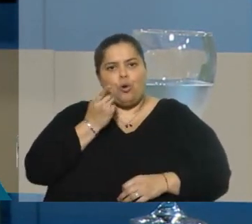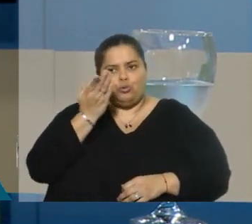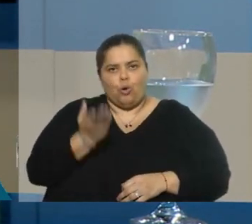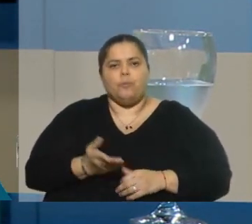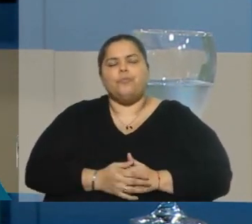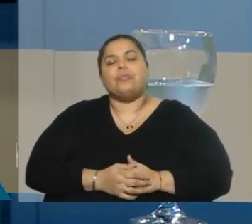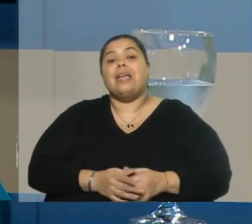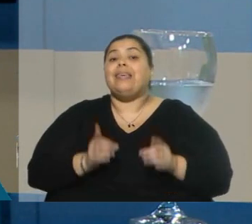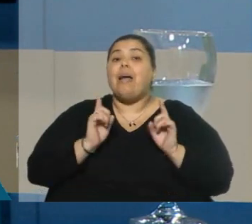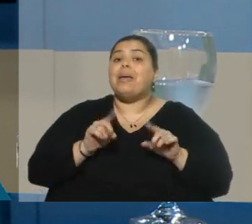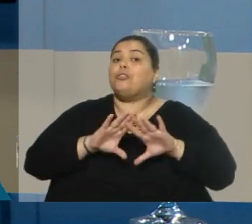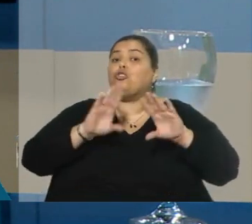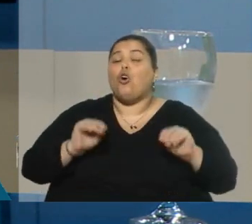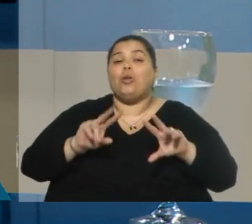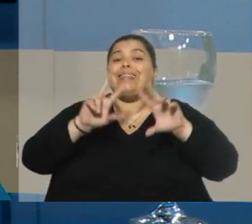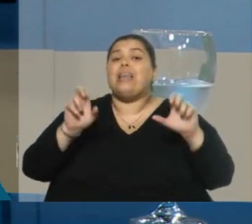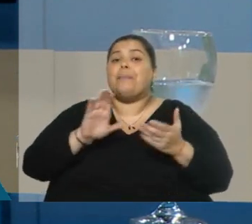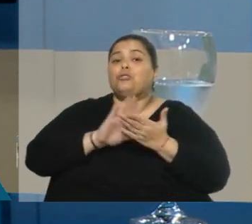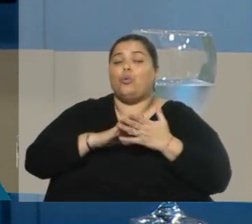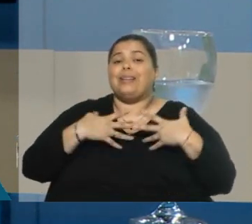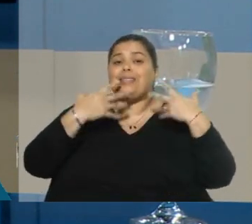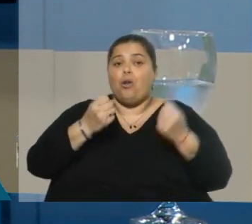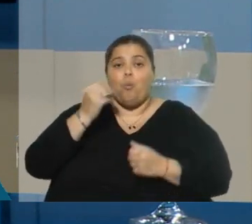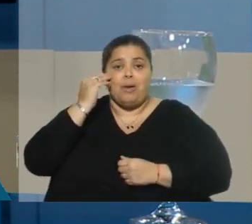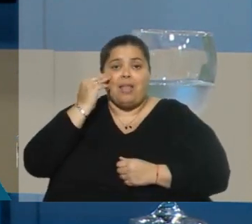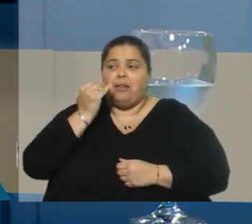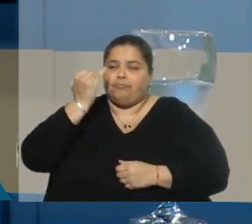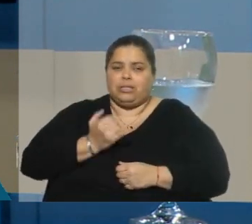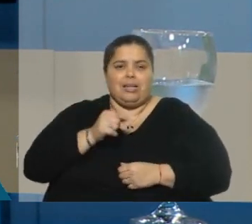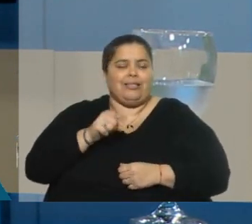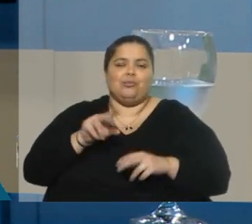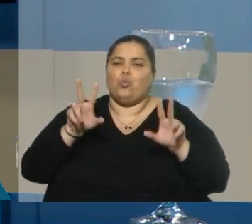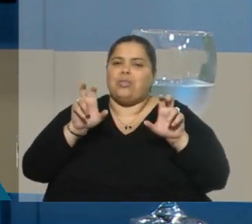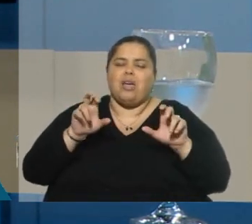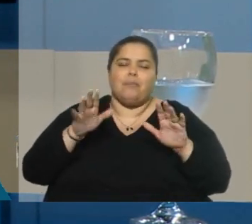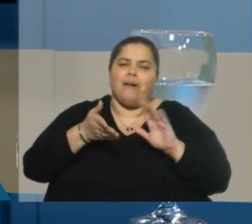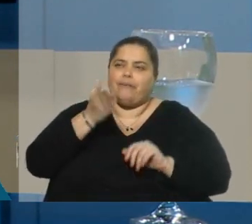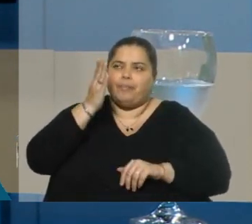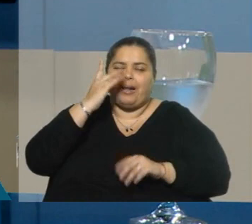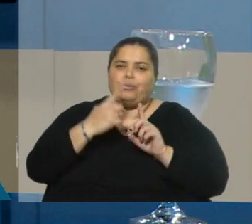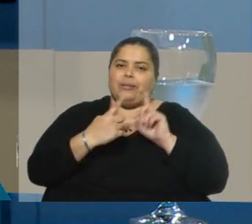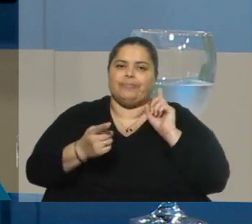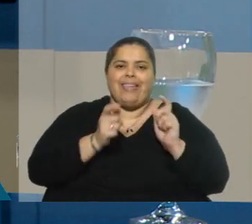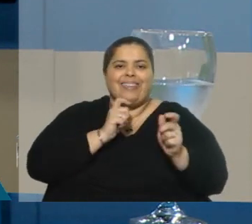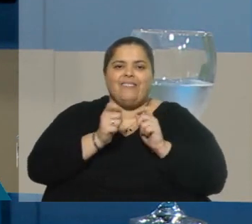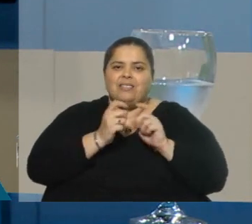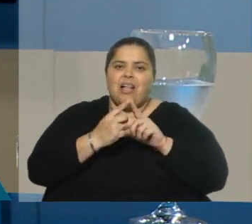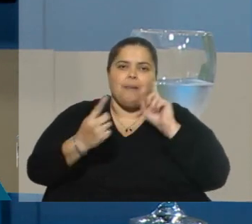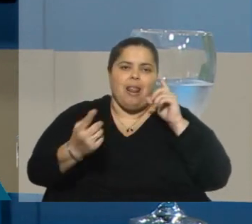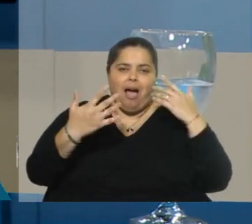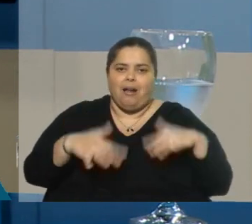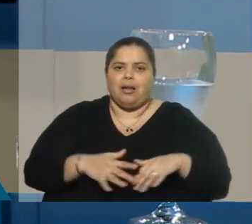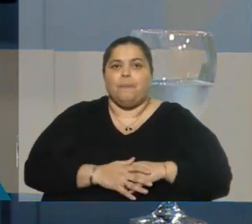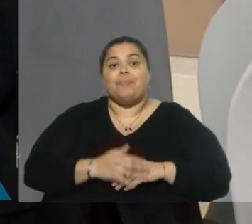Y todo el tema salud mental, Leonardo, por supuesto, que es un tema que da para una entrevista de estas enteras. ¿Tiene